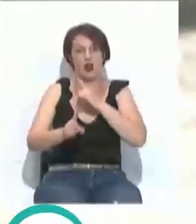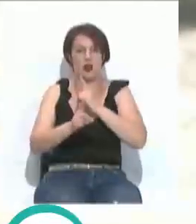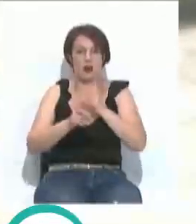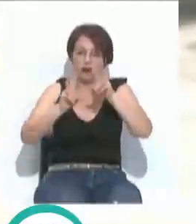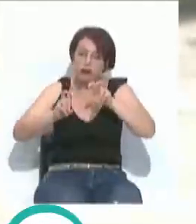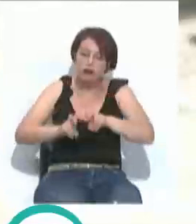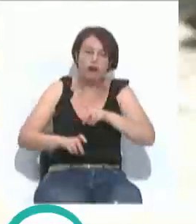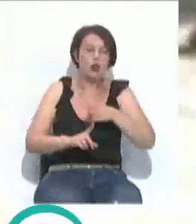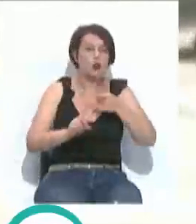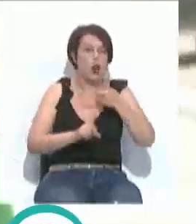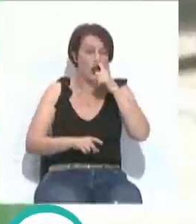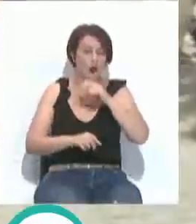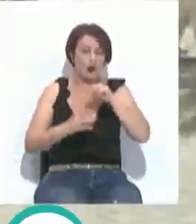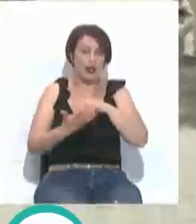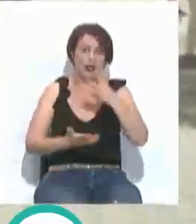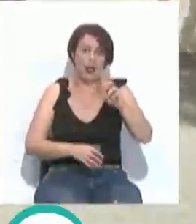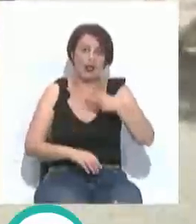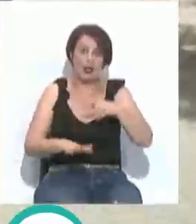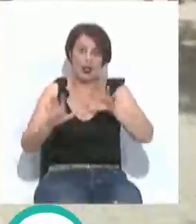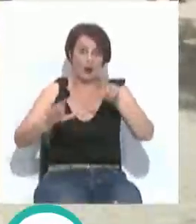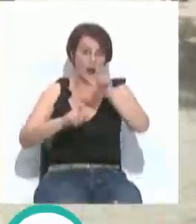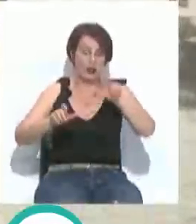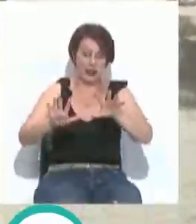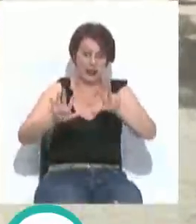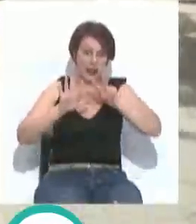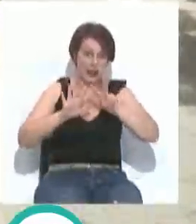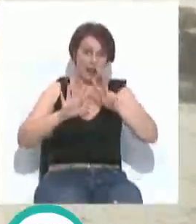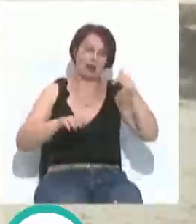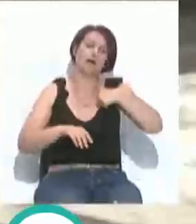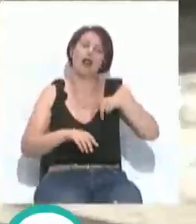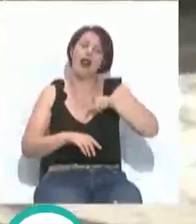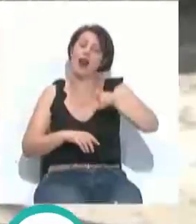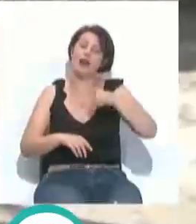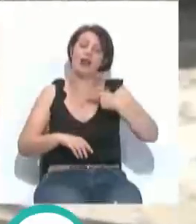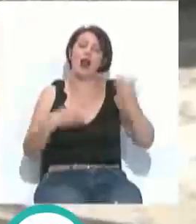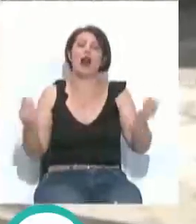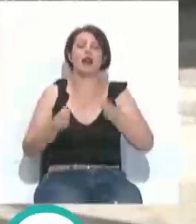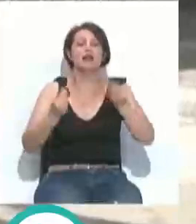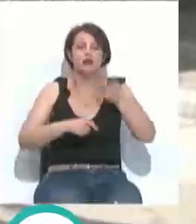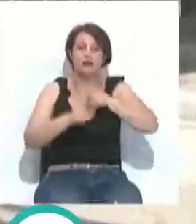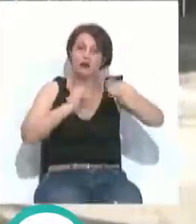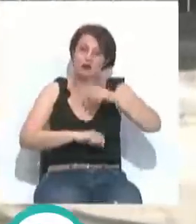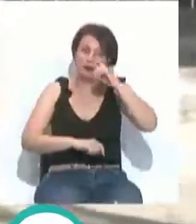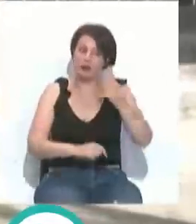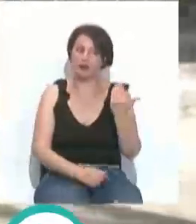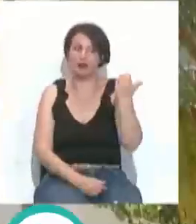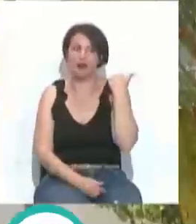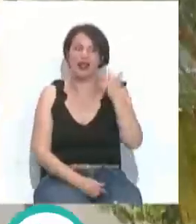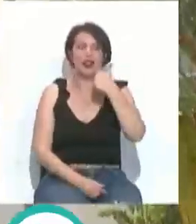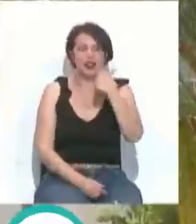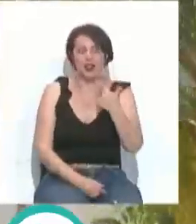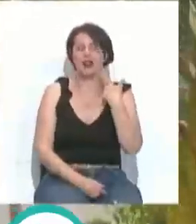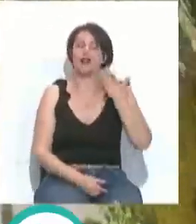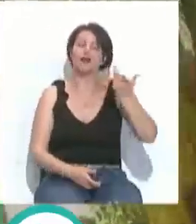objetivo es que en 2030 7 de cada 10 personas superen el cáncer. Según la Asociación en los últimos años la